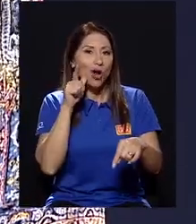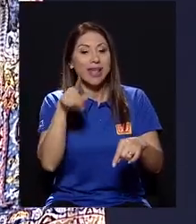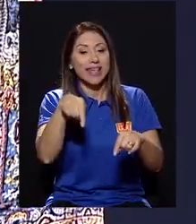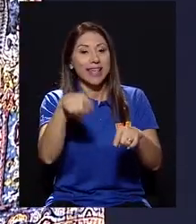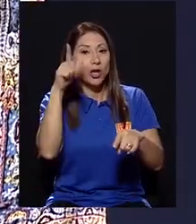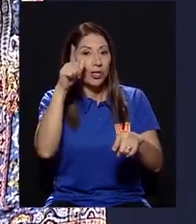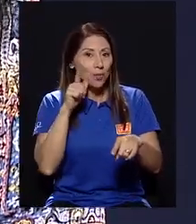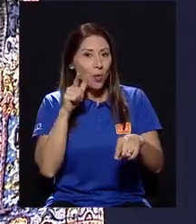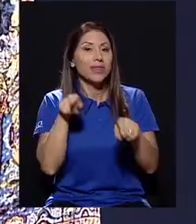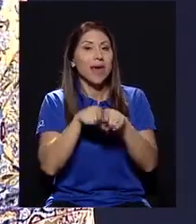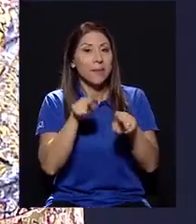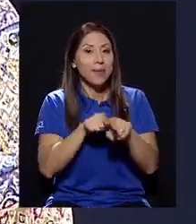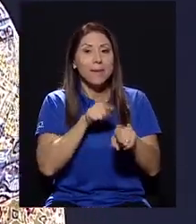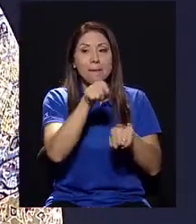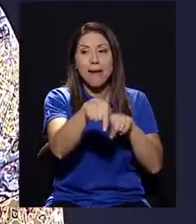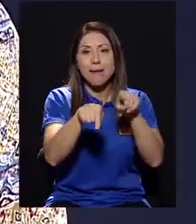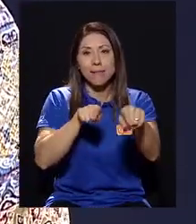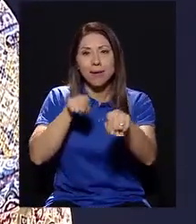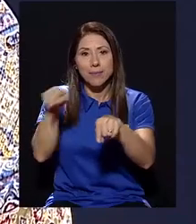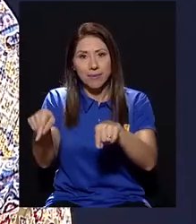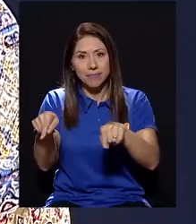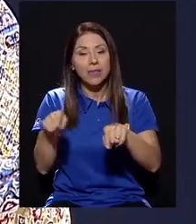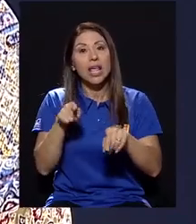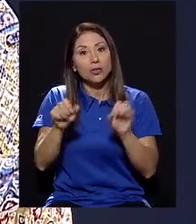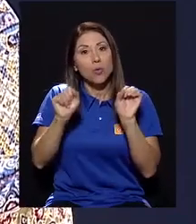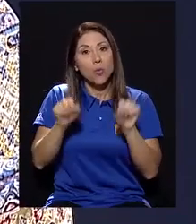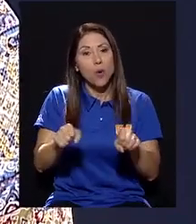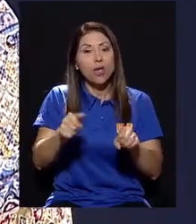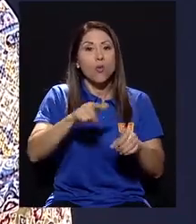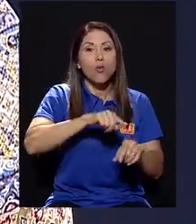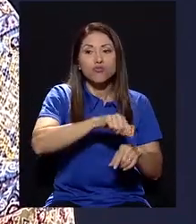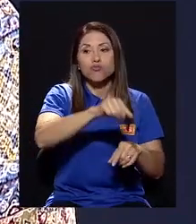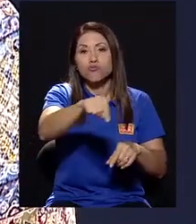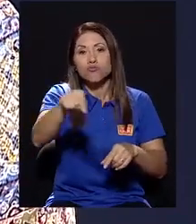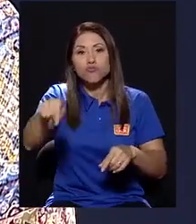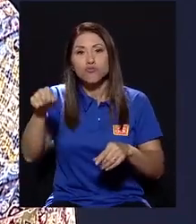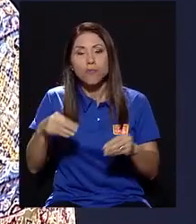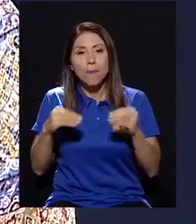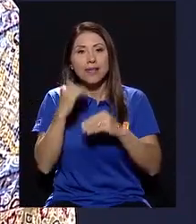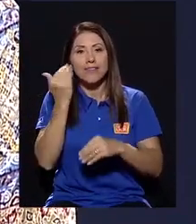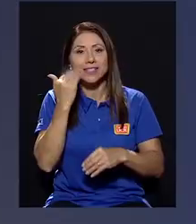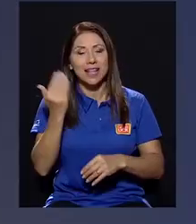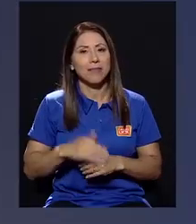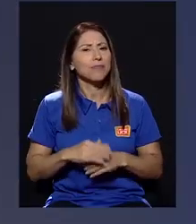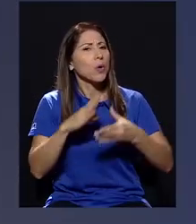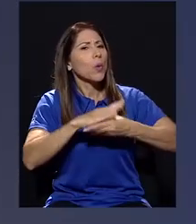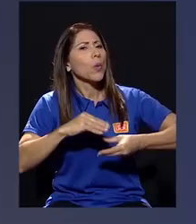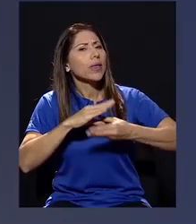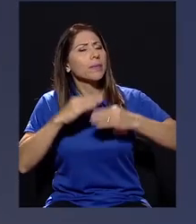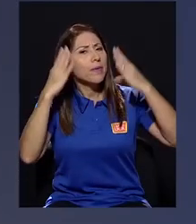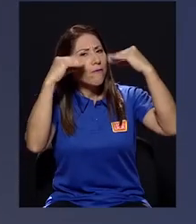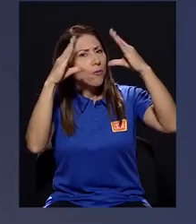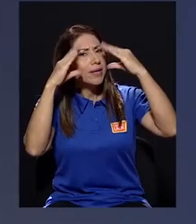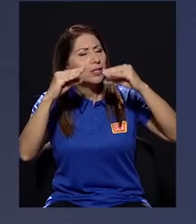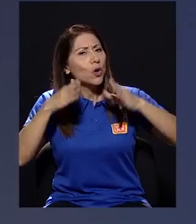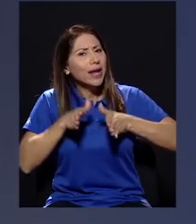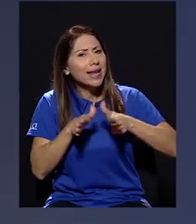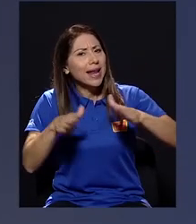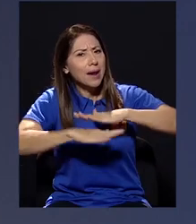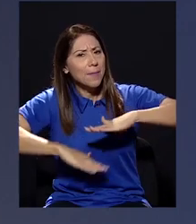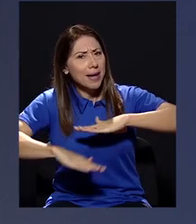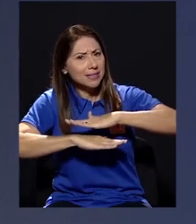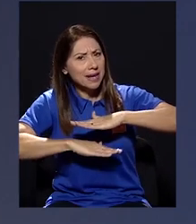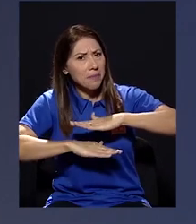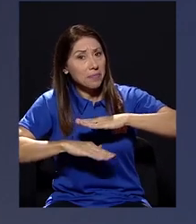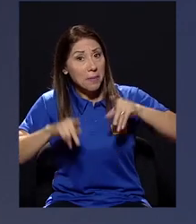viajando. Entonces, esto nos facilita poder movilizarnos con mayor facilidad. Cuéntame información general básica para la gente